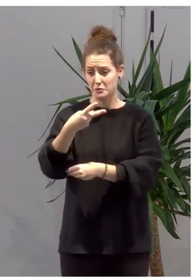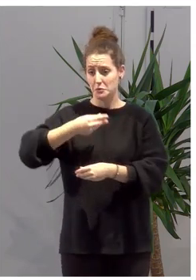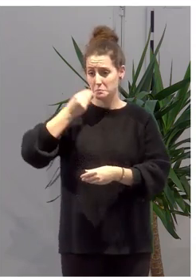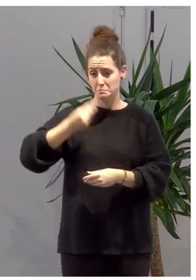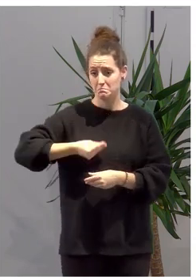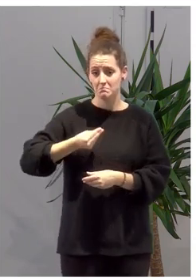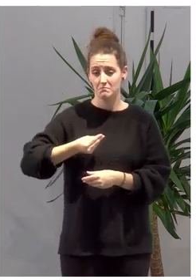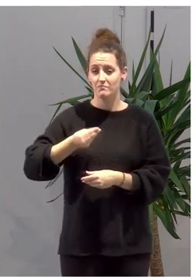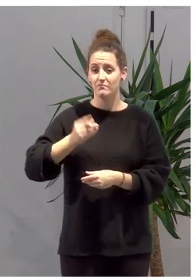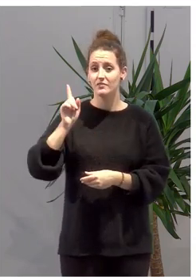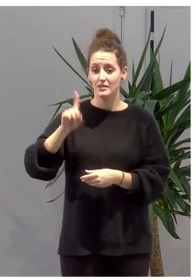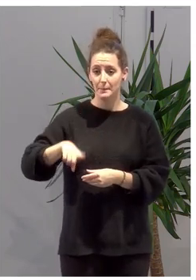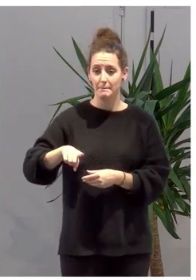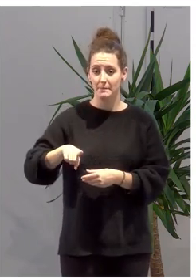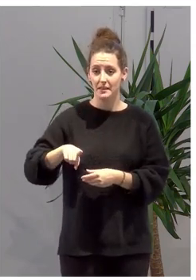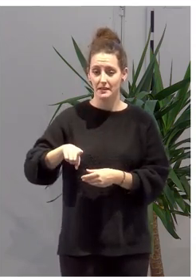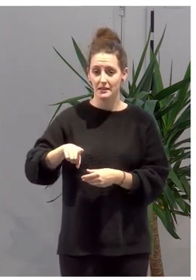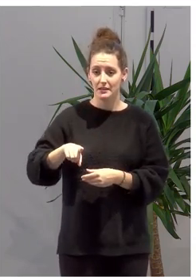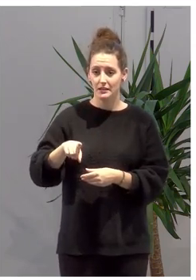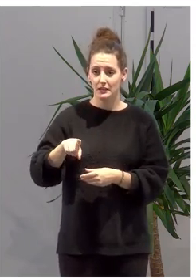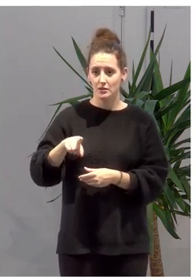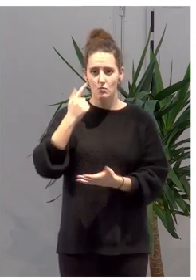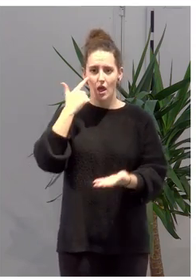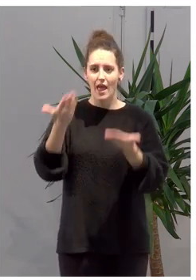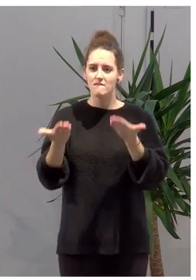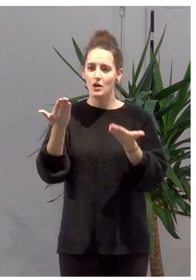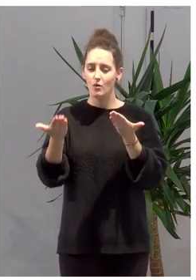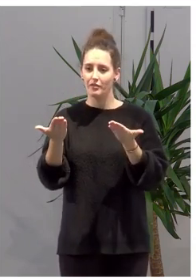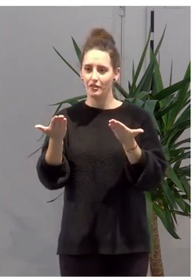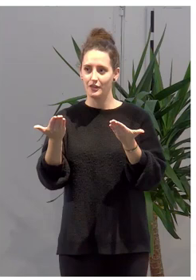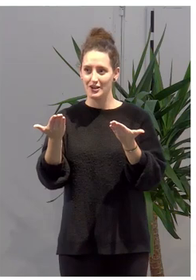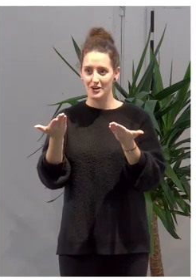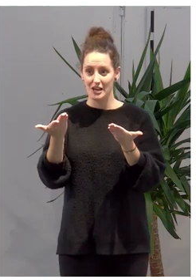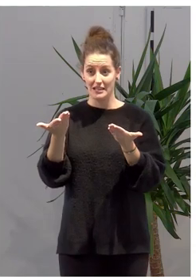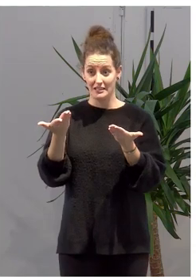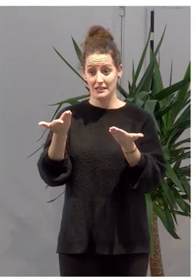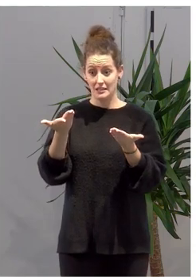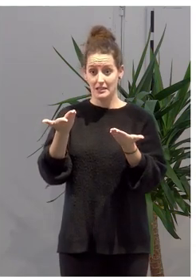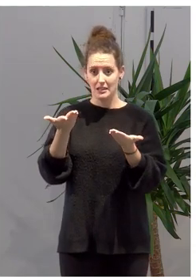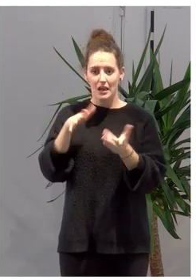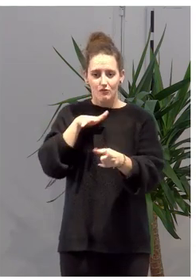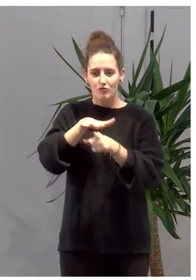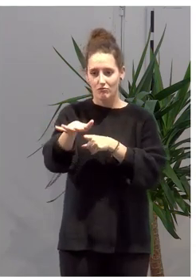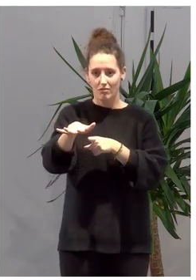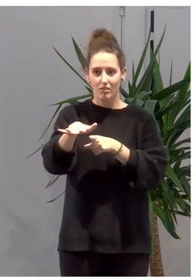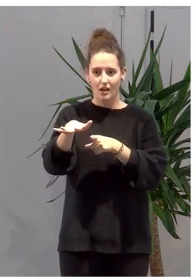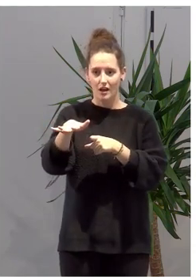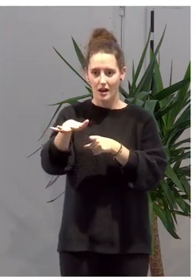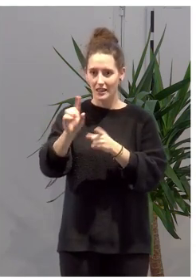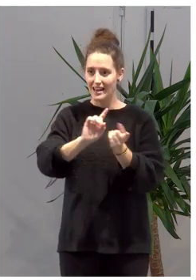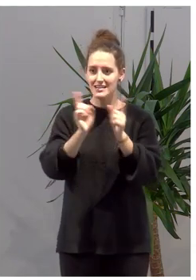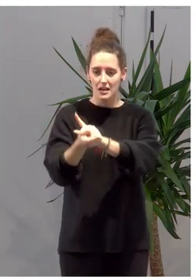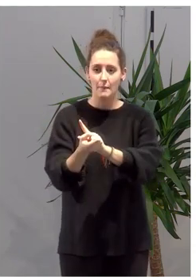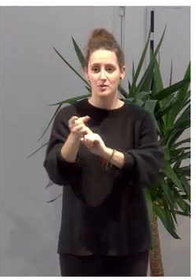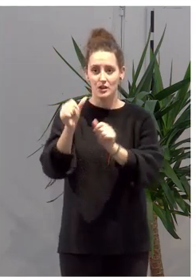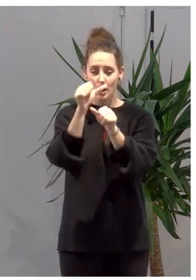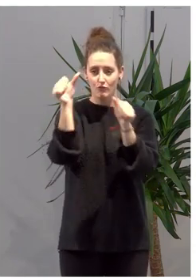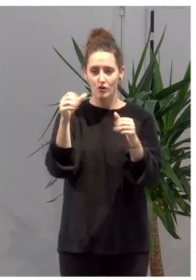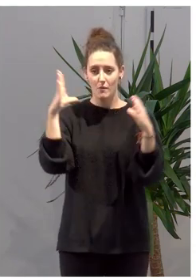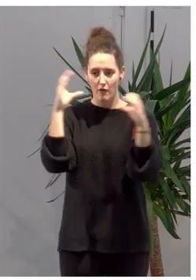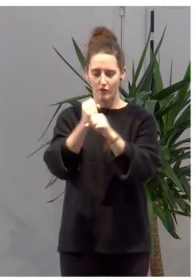con una excelente evaluación de lo que ha supuesto de cambio esta manera de